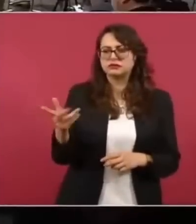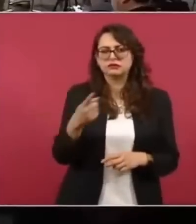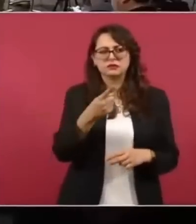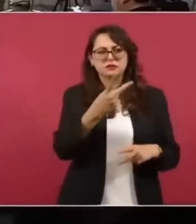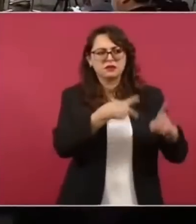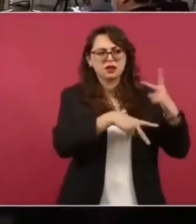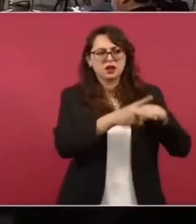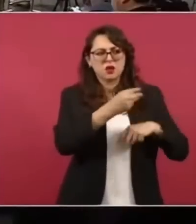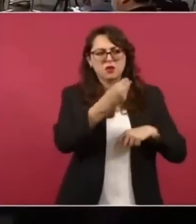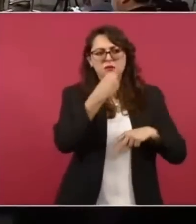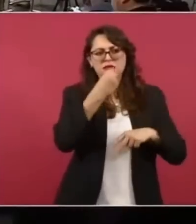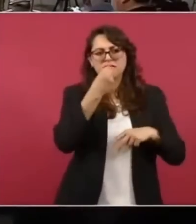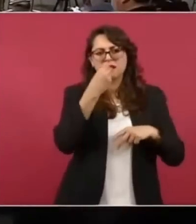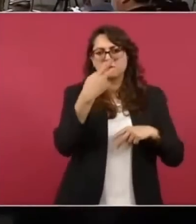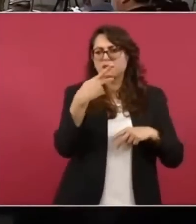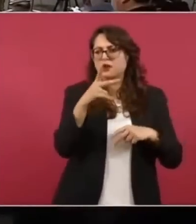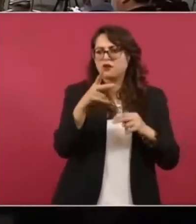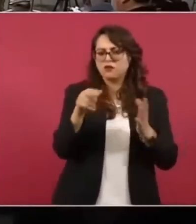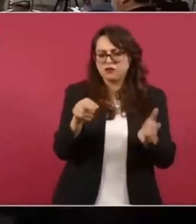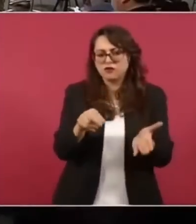posible esto o sea no es de